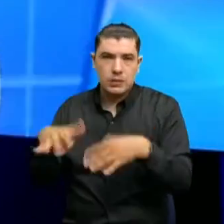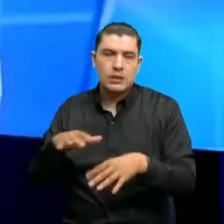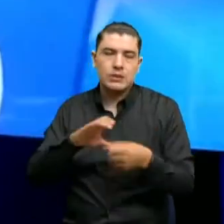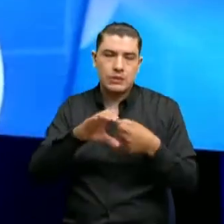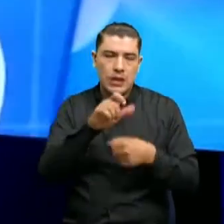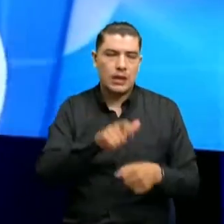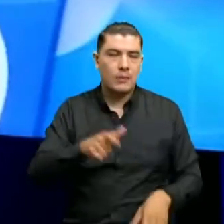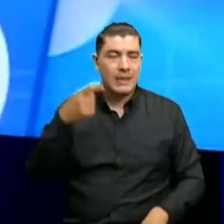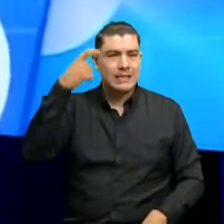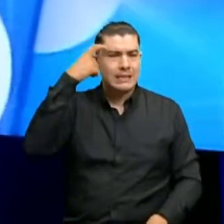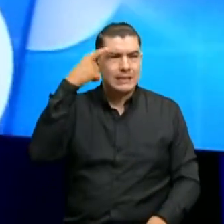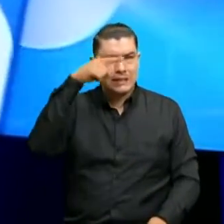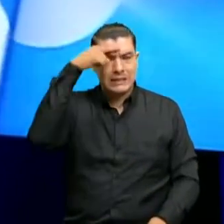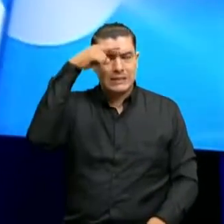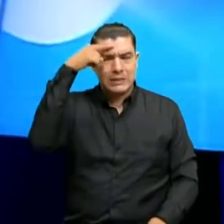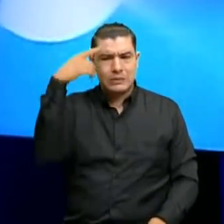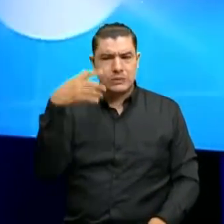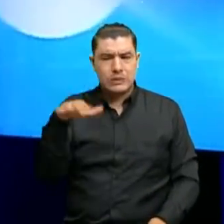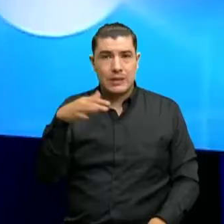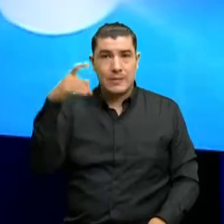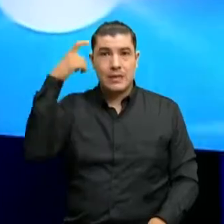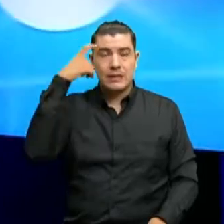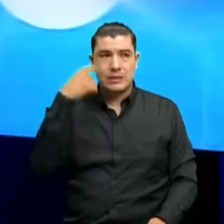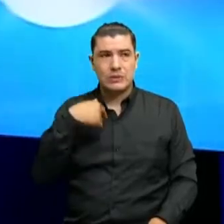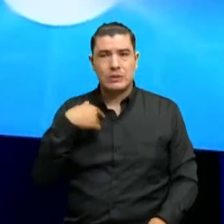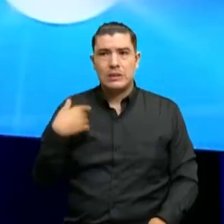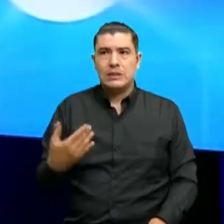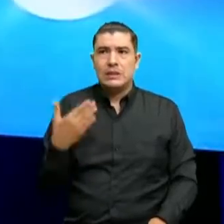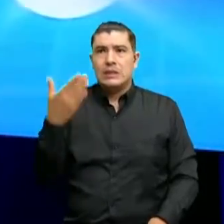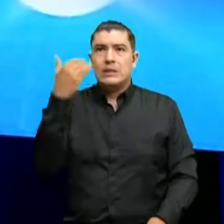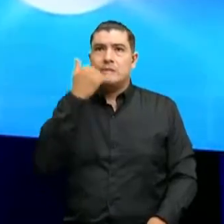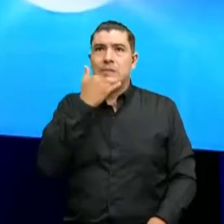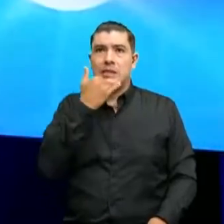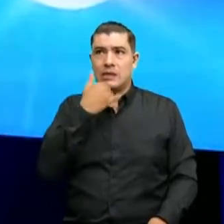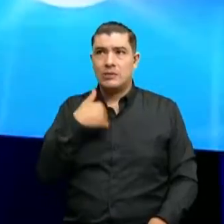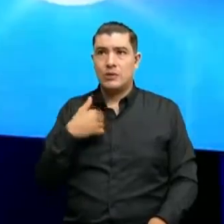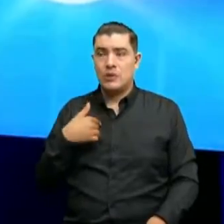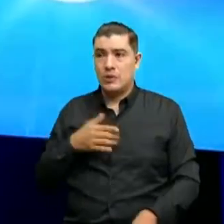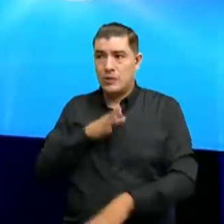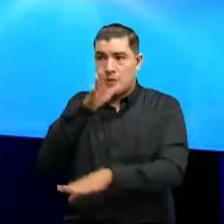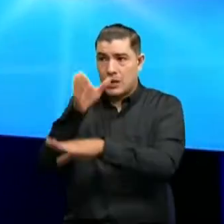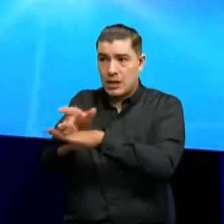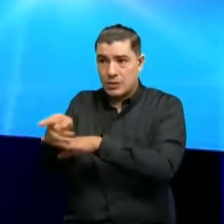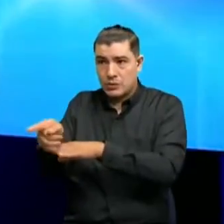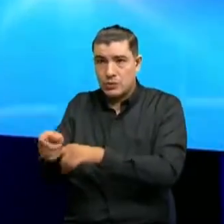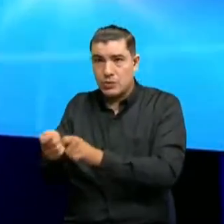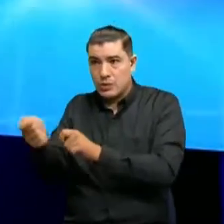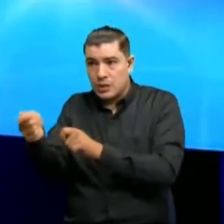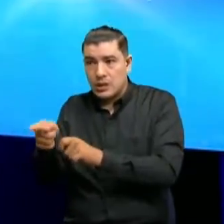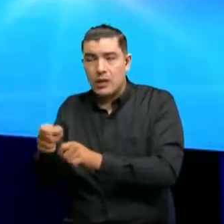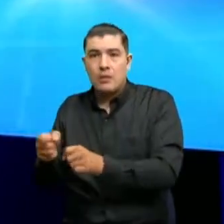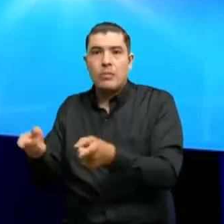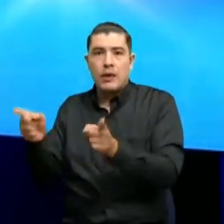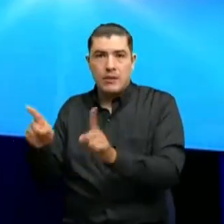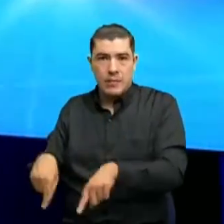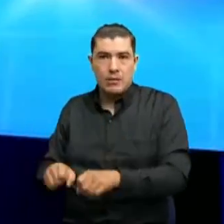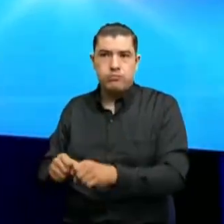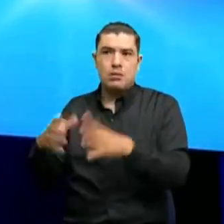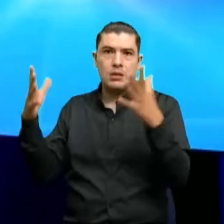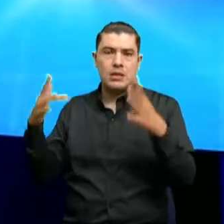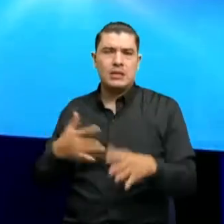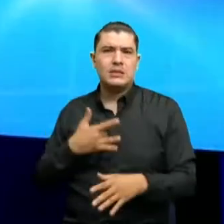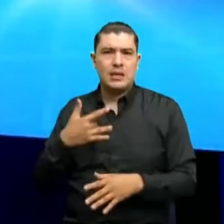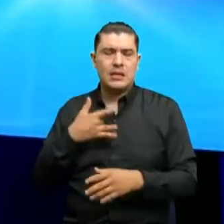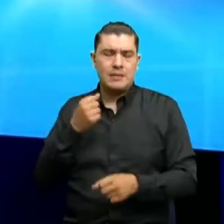piensa es, ¿qué tal que cuando yo vaya pasando se genere el ataque? Entonces, se genera también esa sensación de